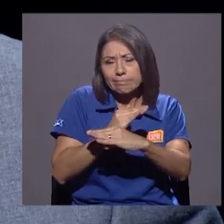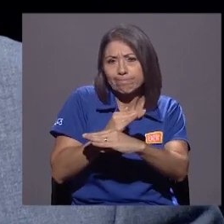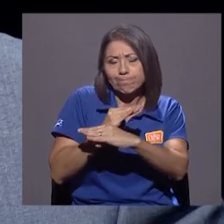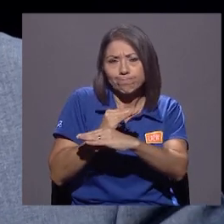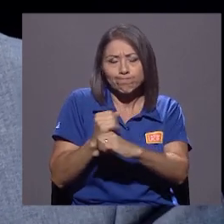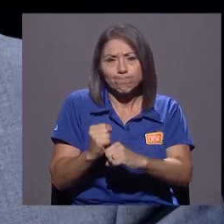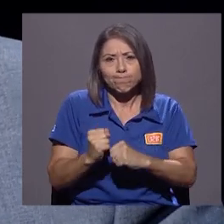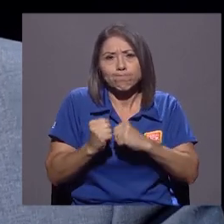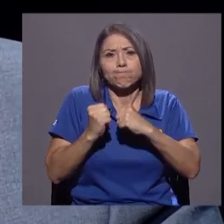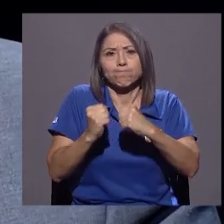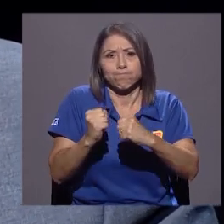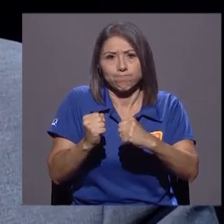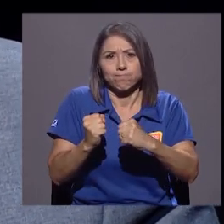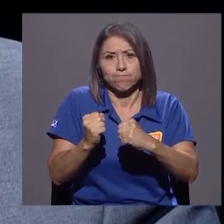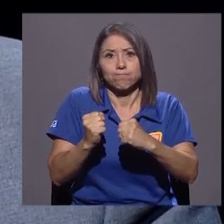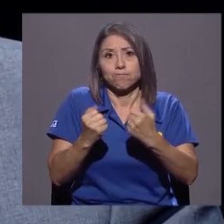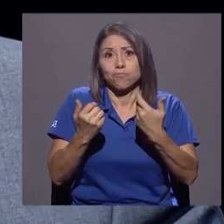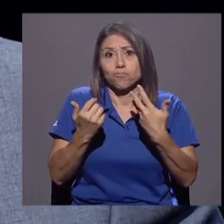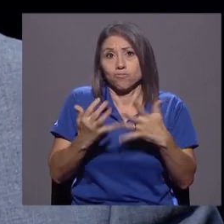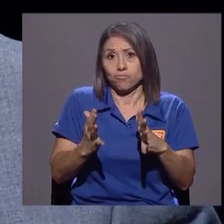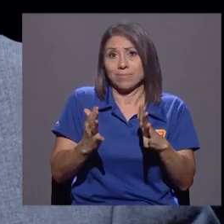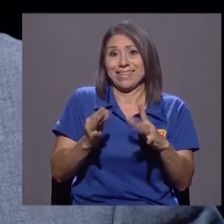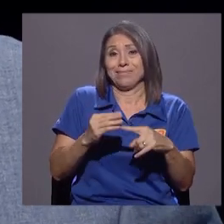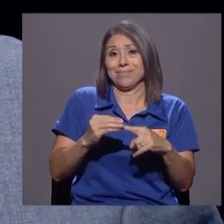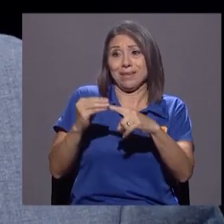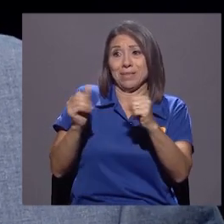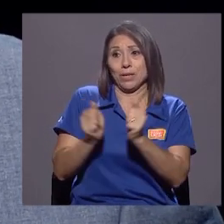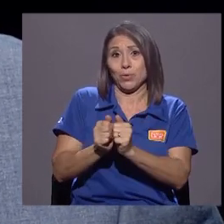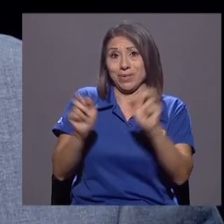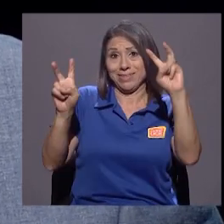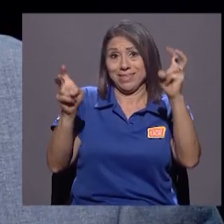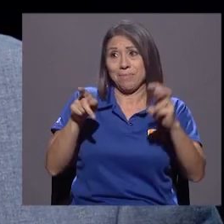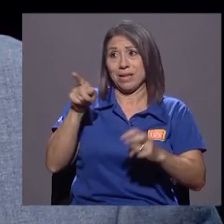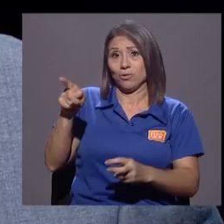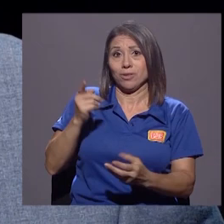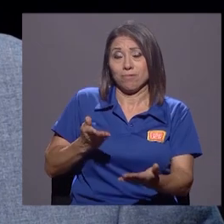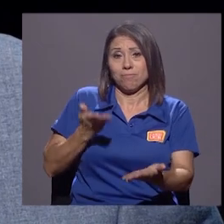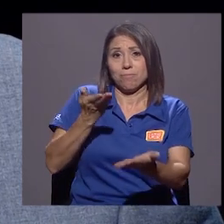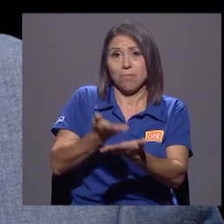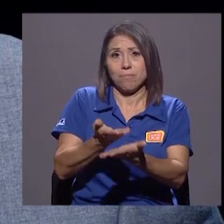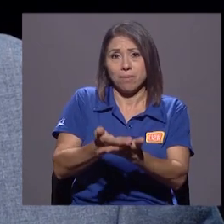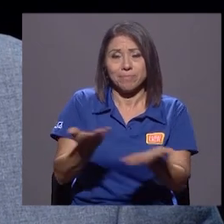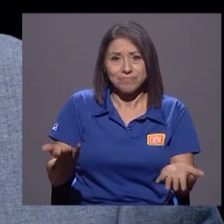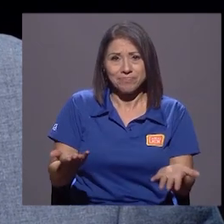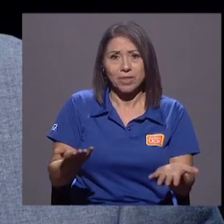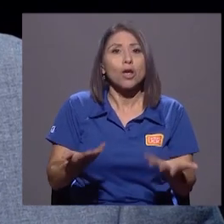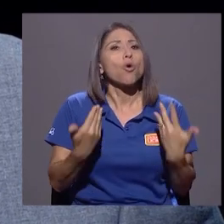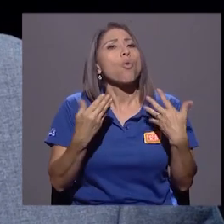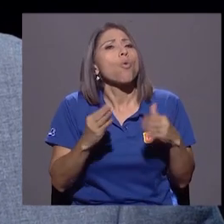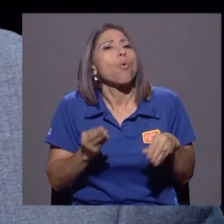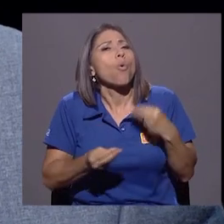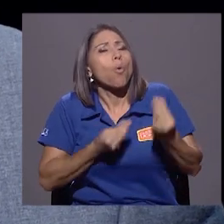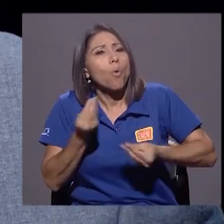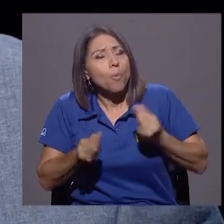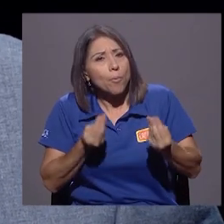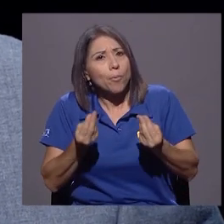que usted puso hoy sobre la mesa de 360. ¿Cómo ante una Asamblea Legislativa que de repente ha sido un poco,